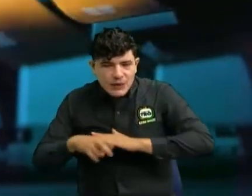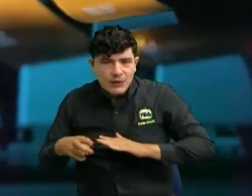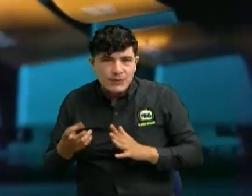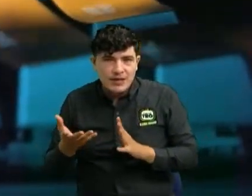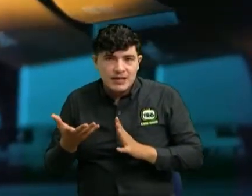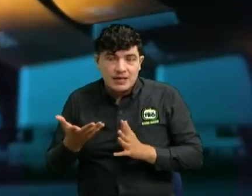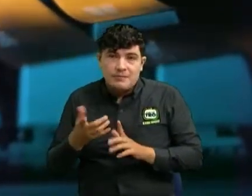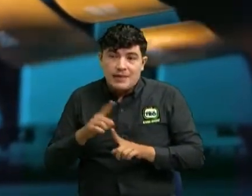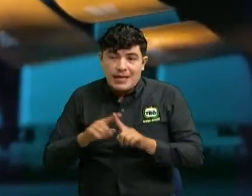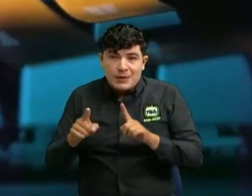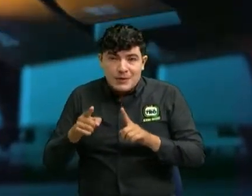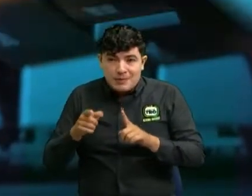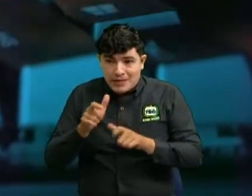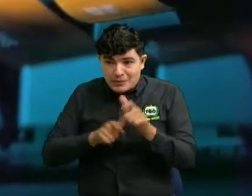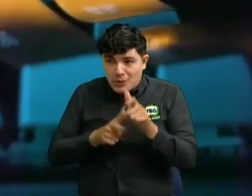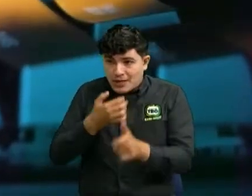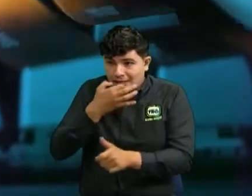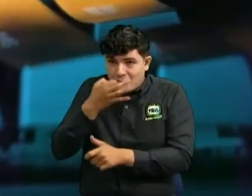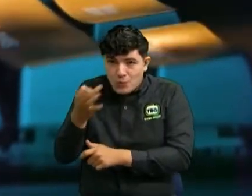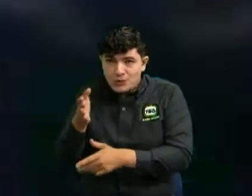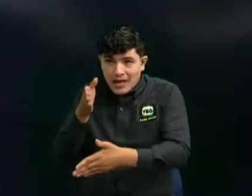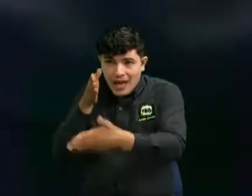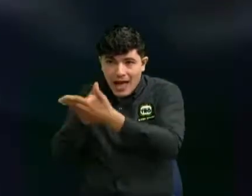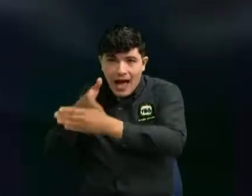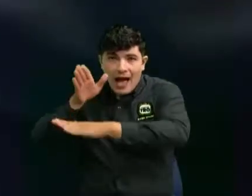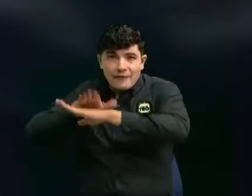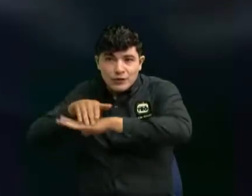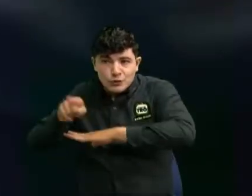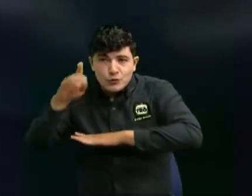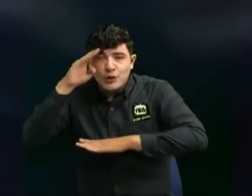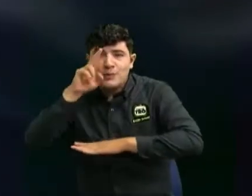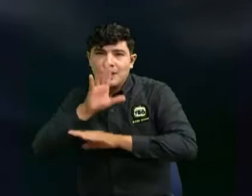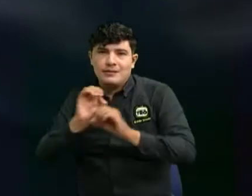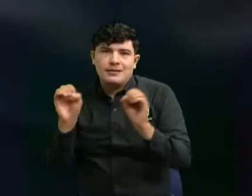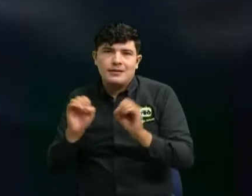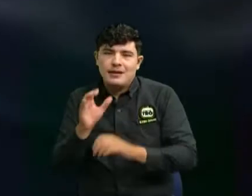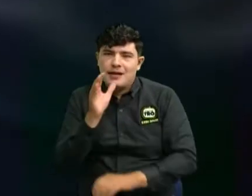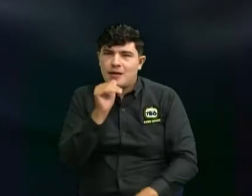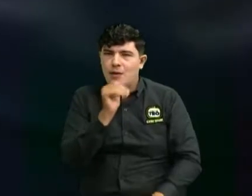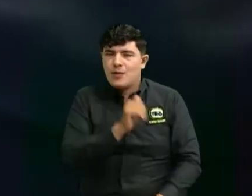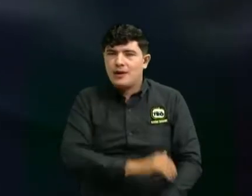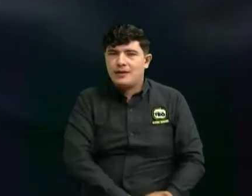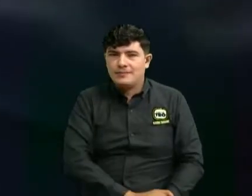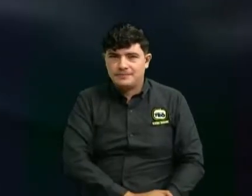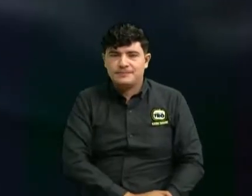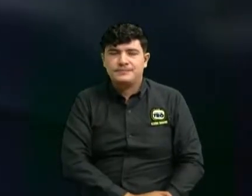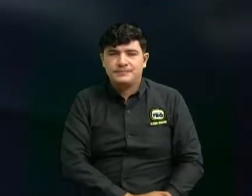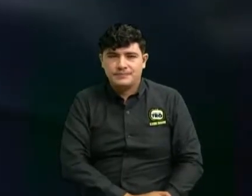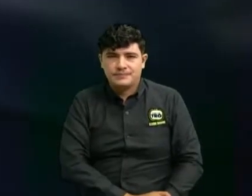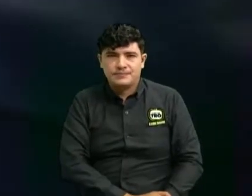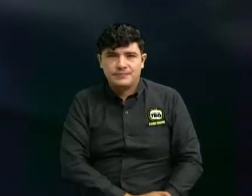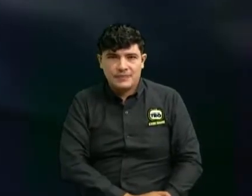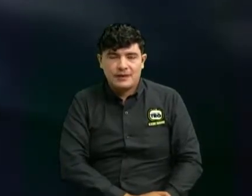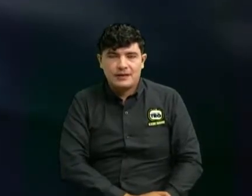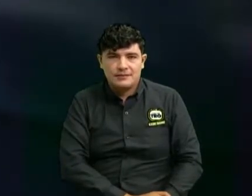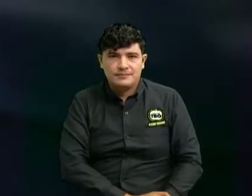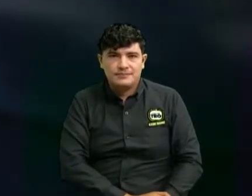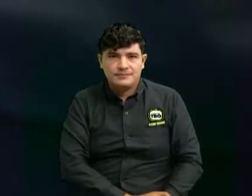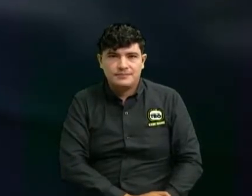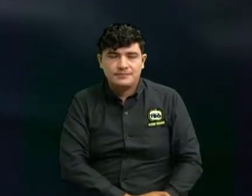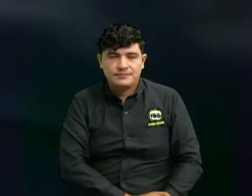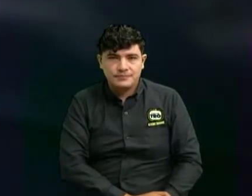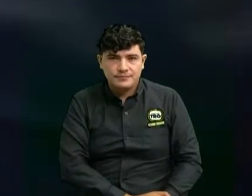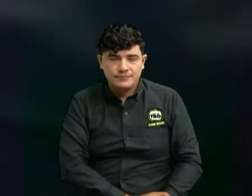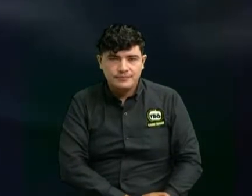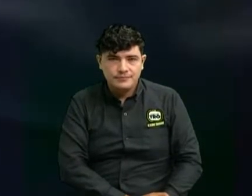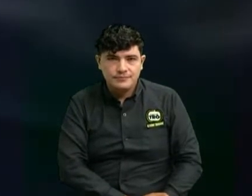cifras que se dan a nivel nacional en las diferentes y sobre todo en el Ministerio de las TIT, que es donde tienen registro de